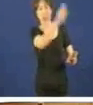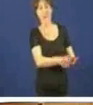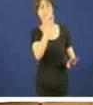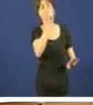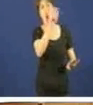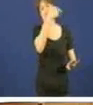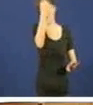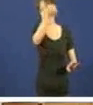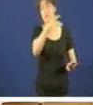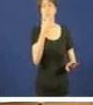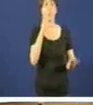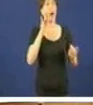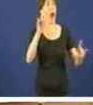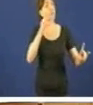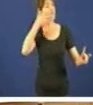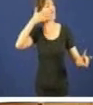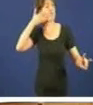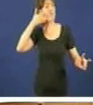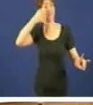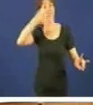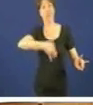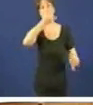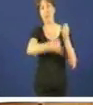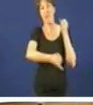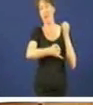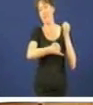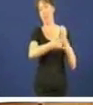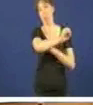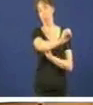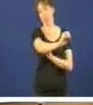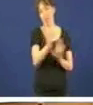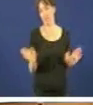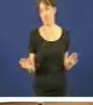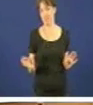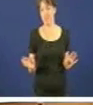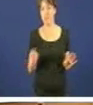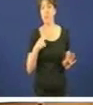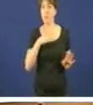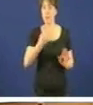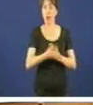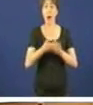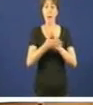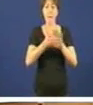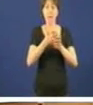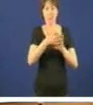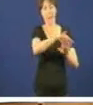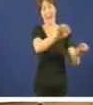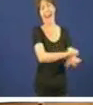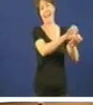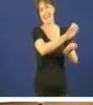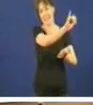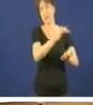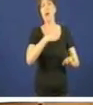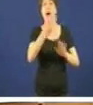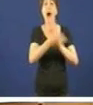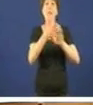bueno dime de que presumes direixe de que careces falemos da bancarización si, si rían, rían falemos da